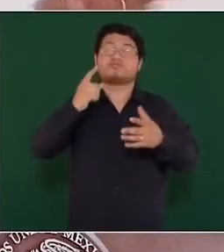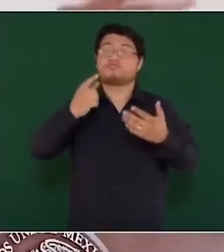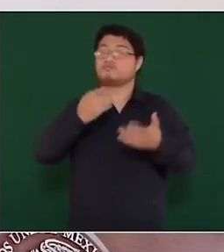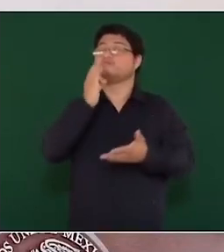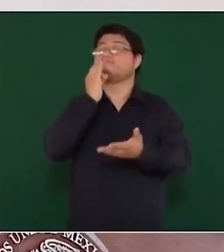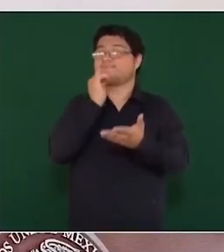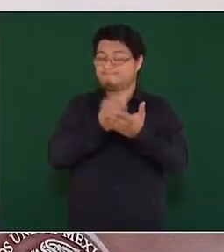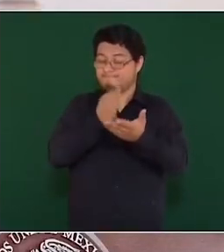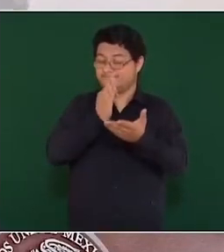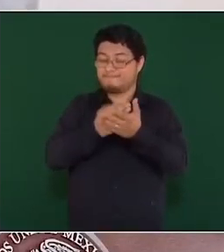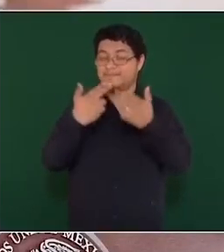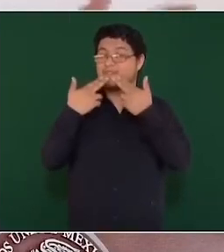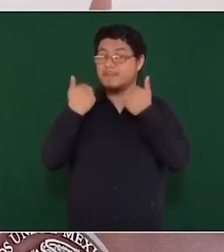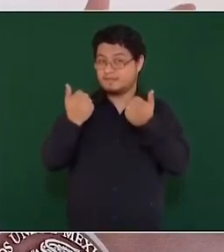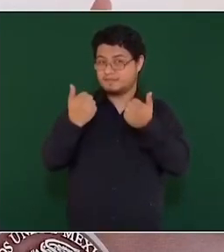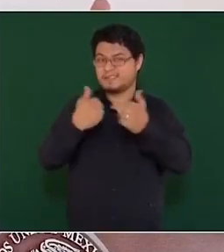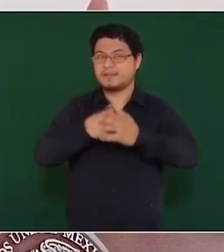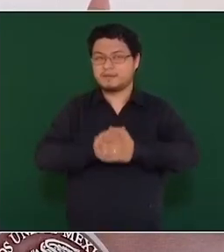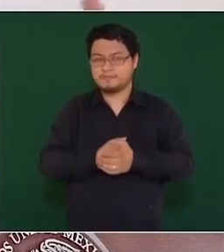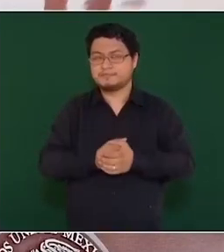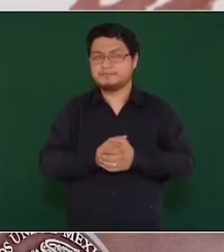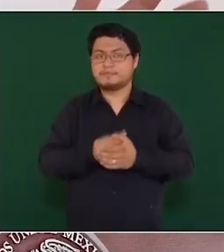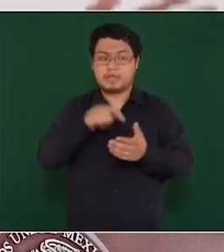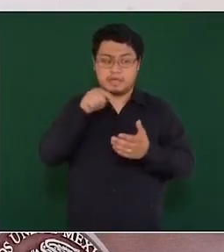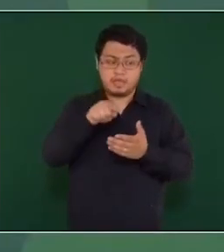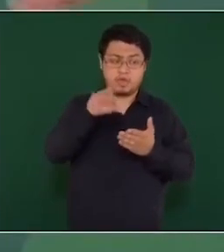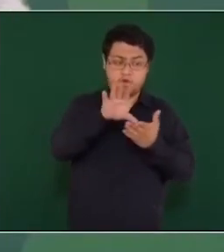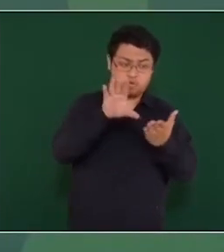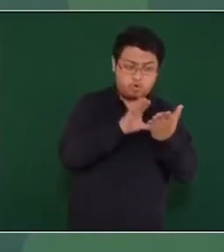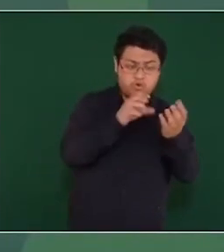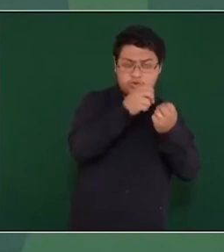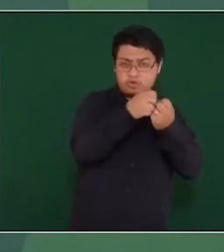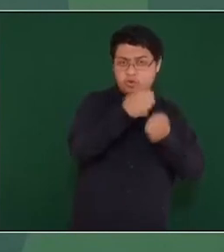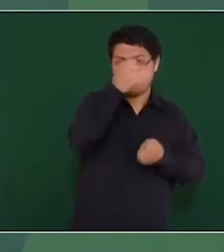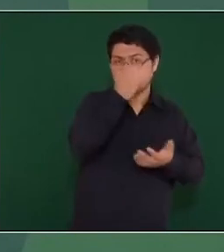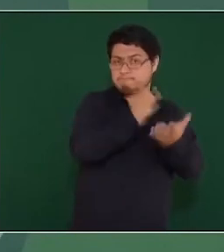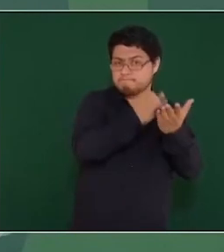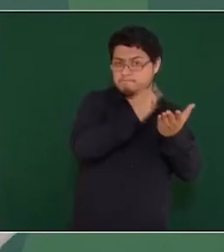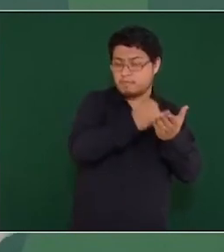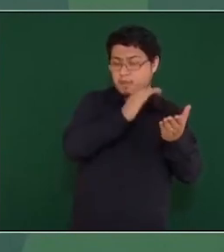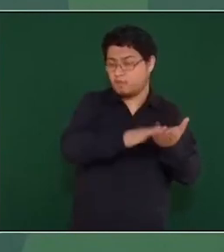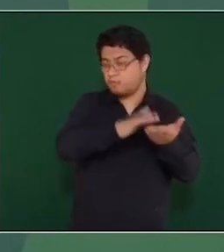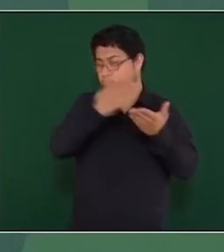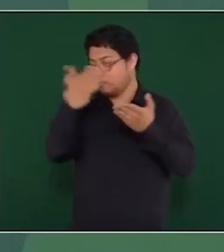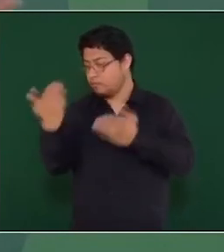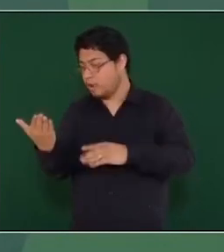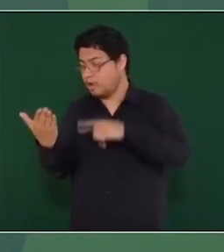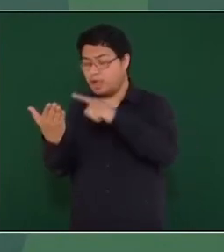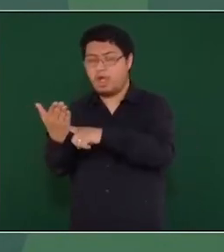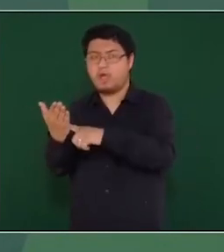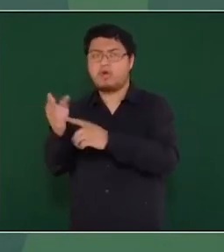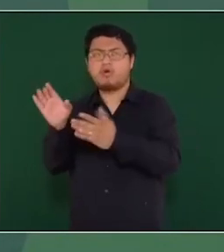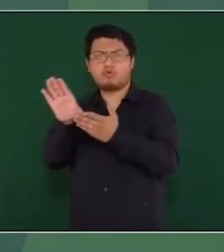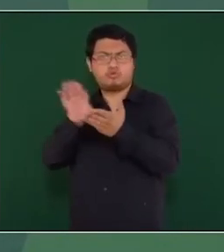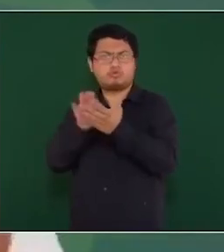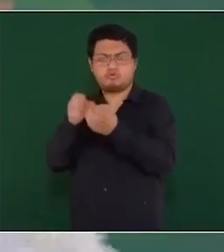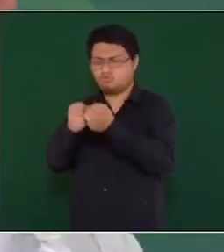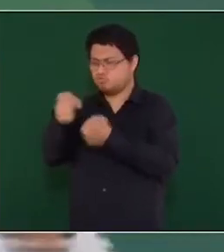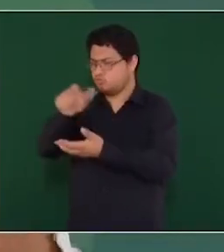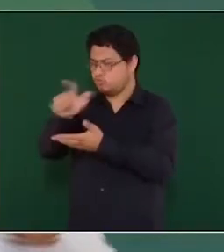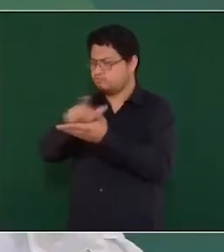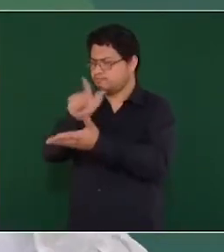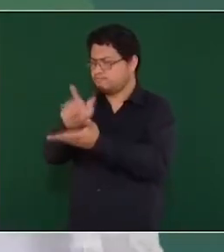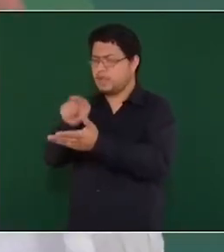de llevar un tratamiento que va desde el Código Fiscal Federal a los códigos fiscales en este caso